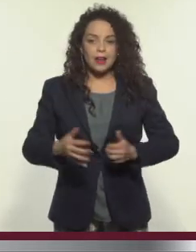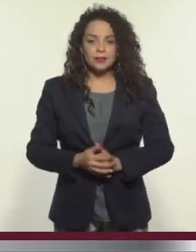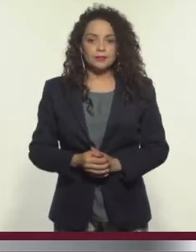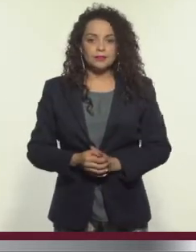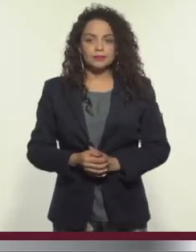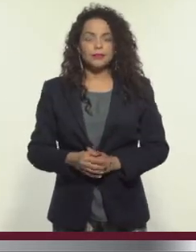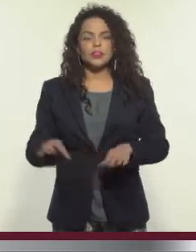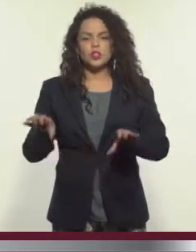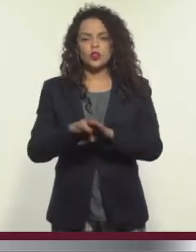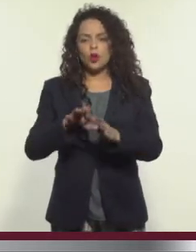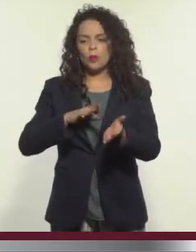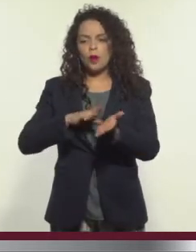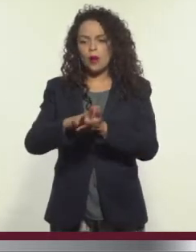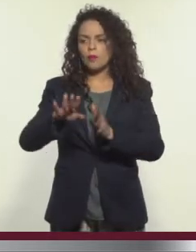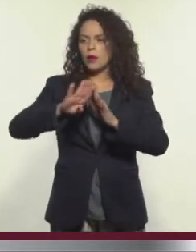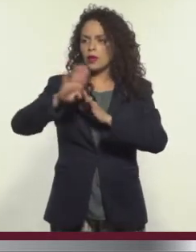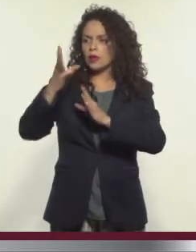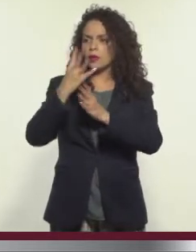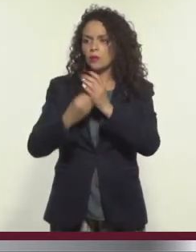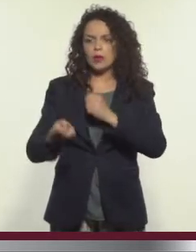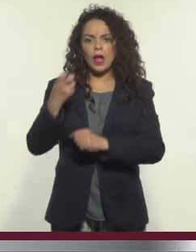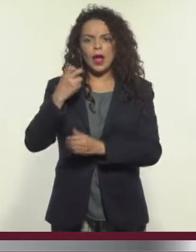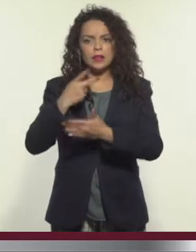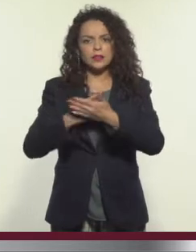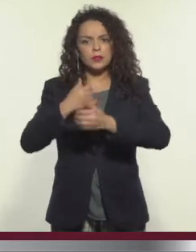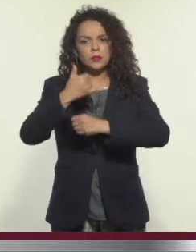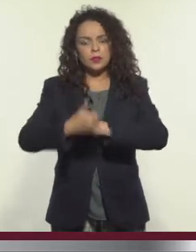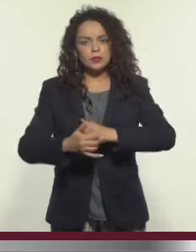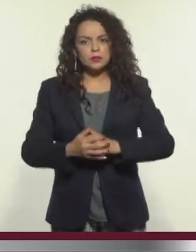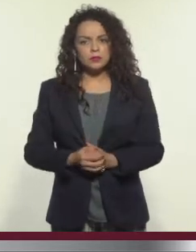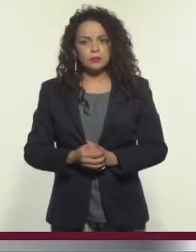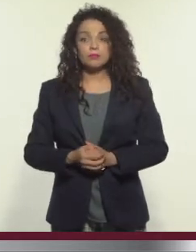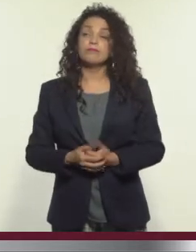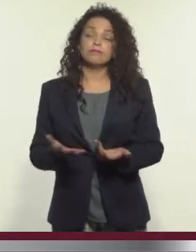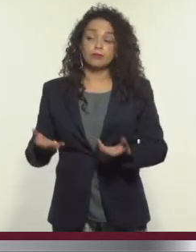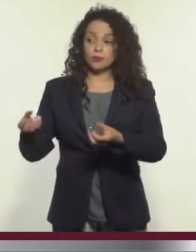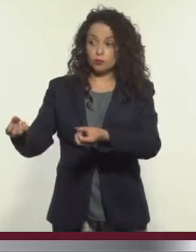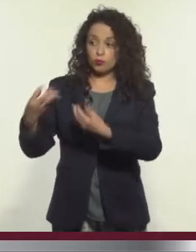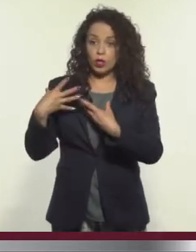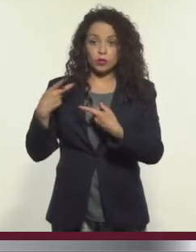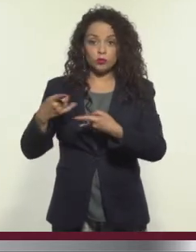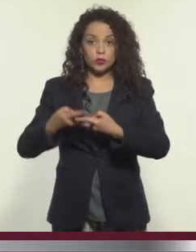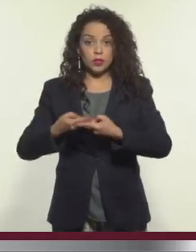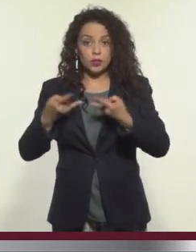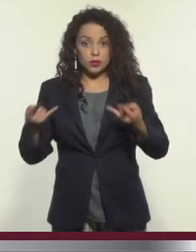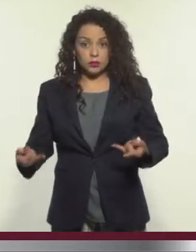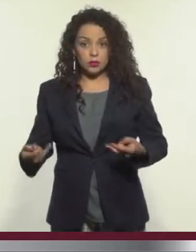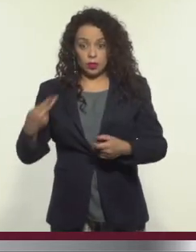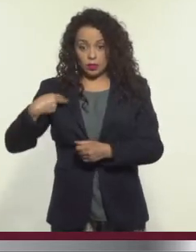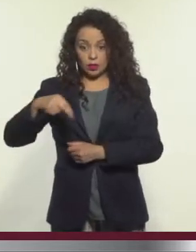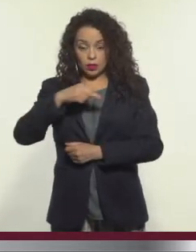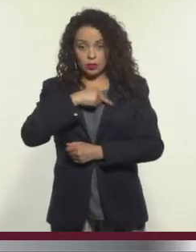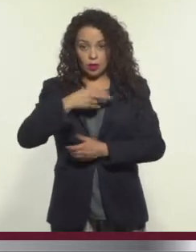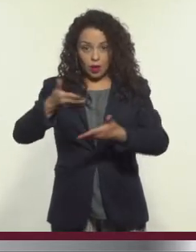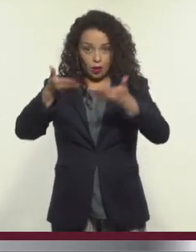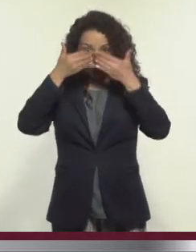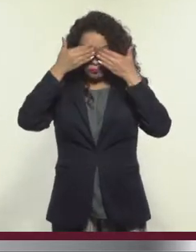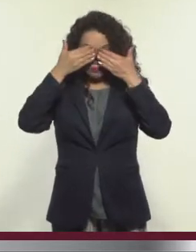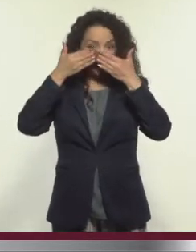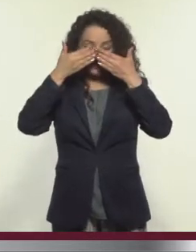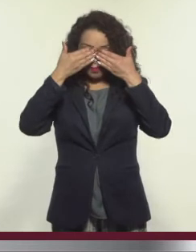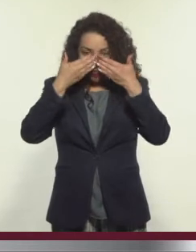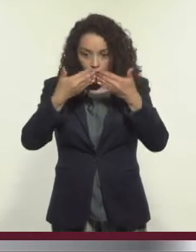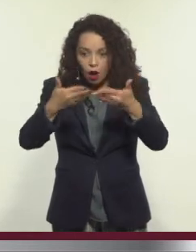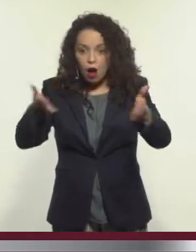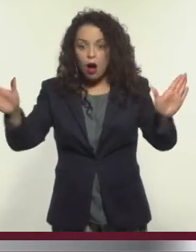¿Cómo apoya este proyecto a los migrantes? Un libro humano nos ofrece su historia y nos está abriendo un panorama, nos está